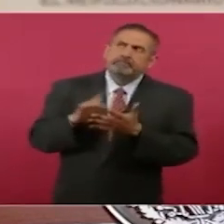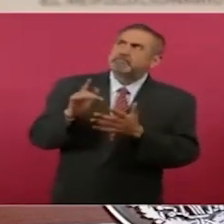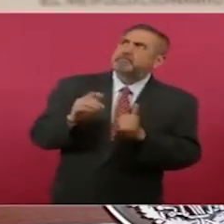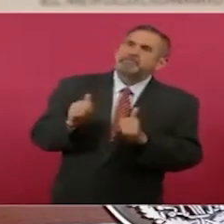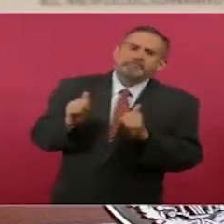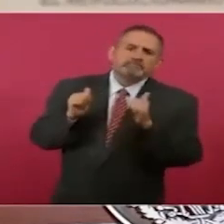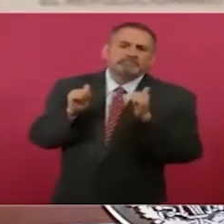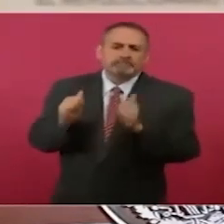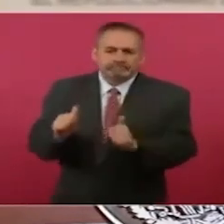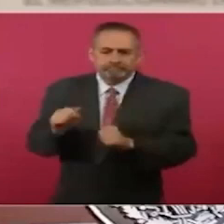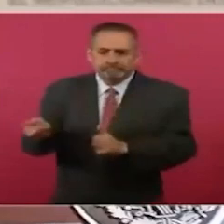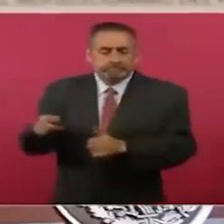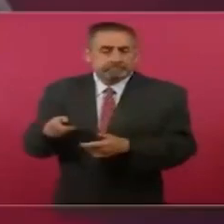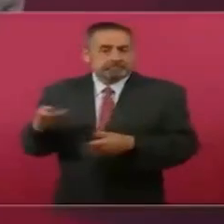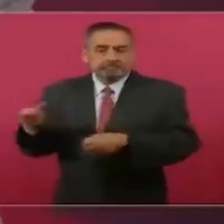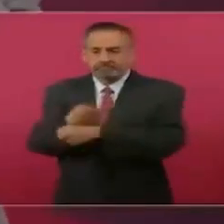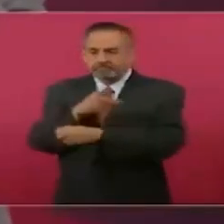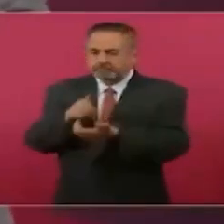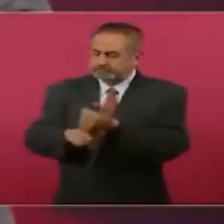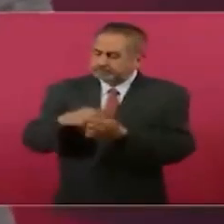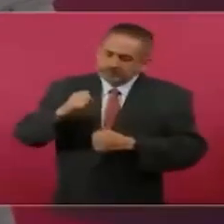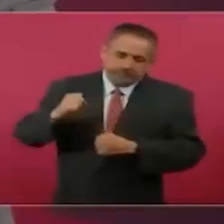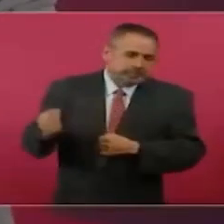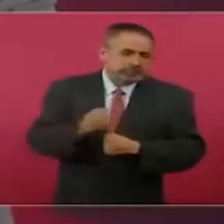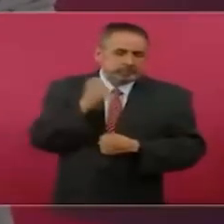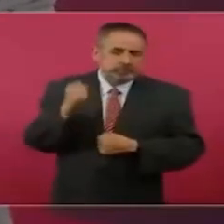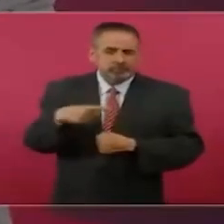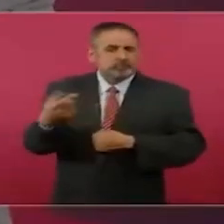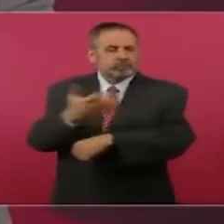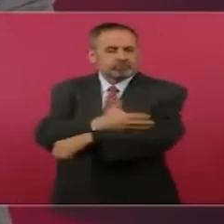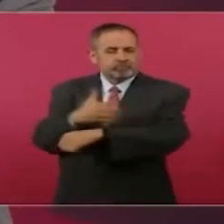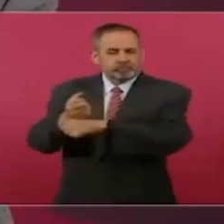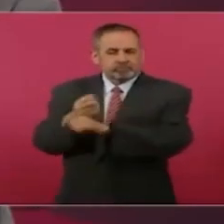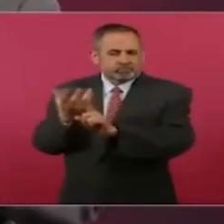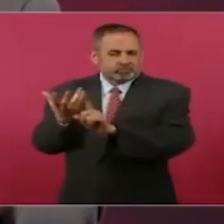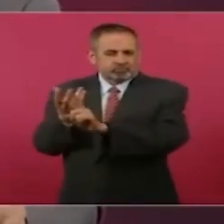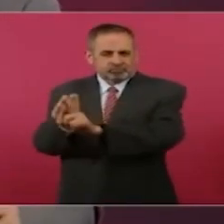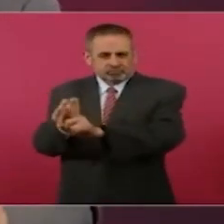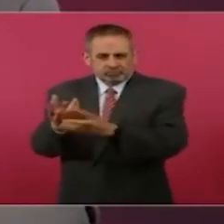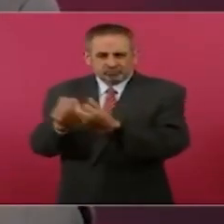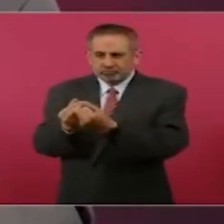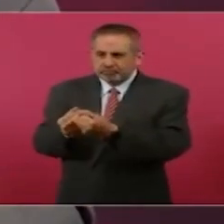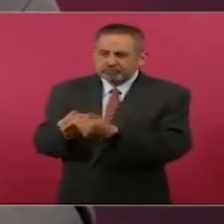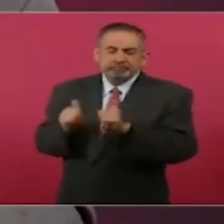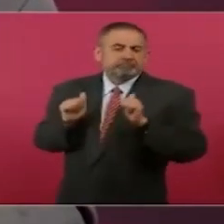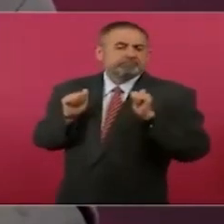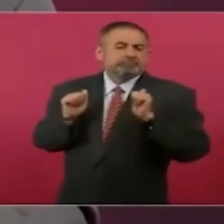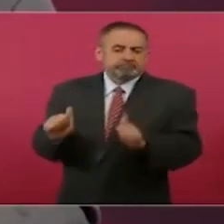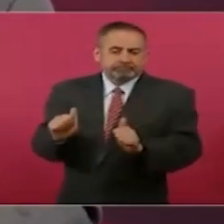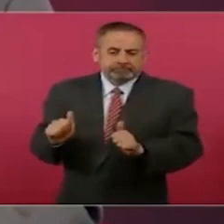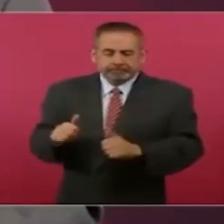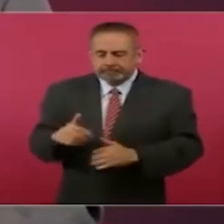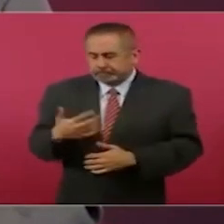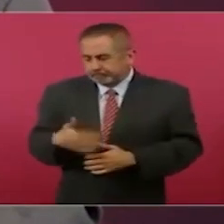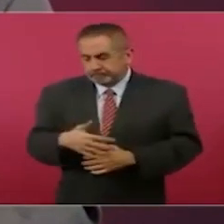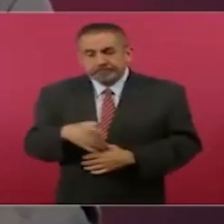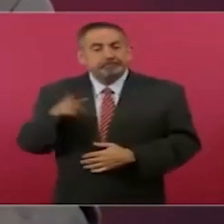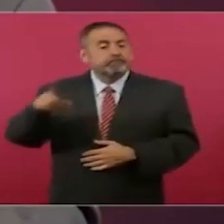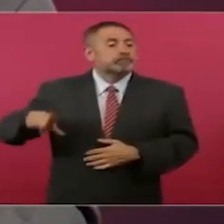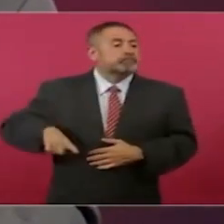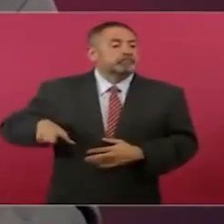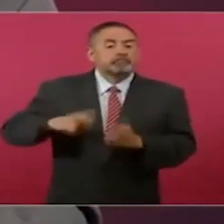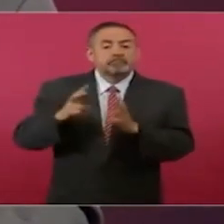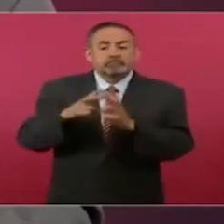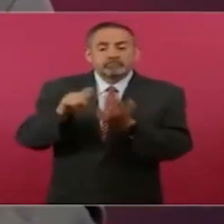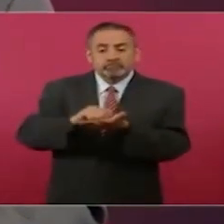él, sus acompañantes y tiene el gobierno de Tamaulipas